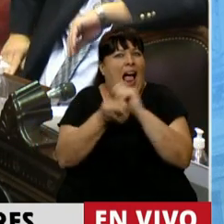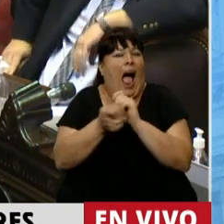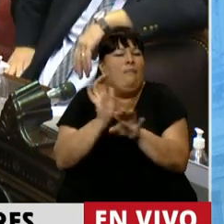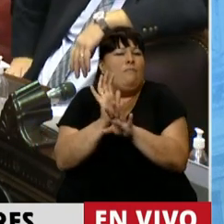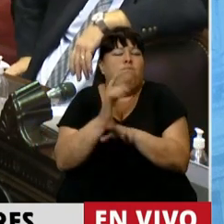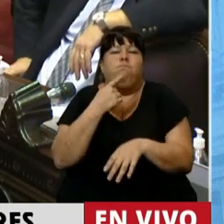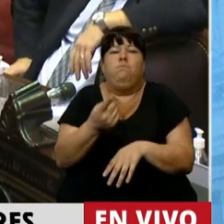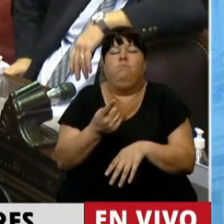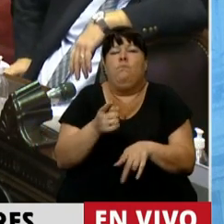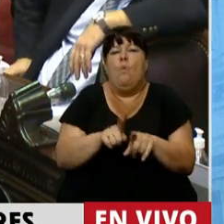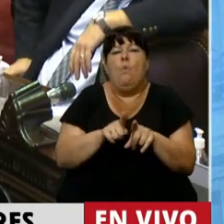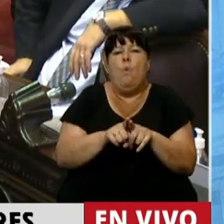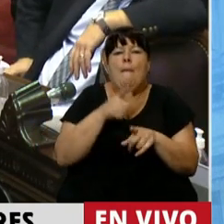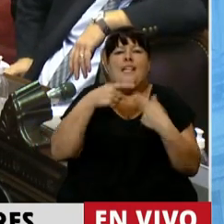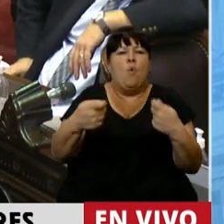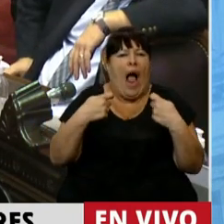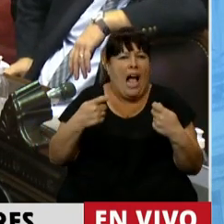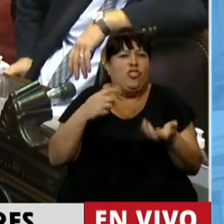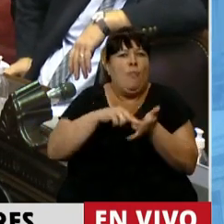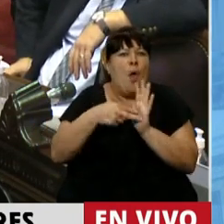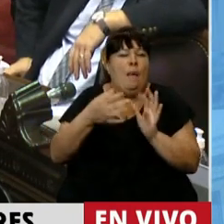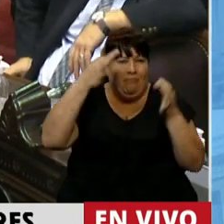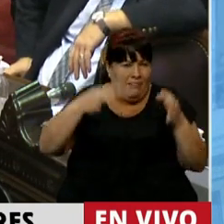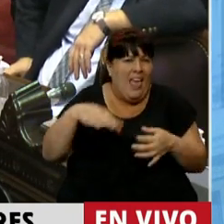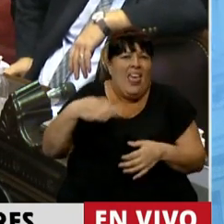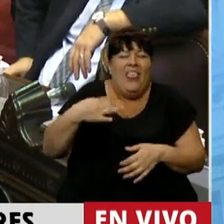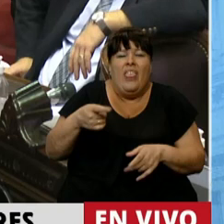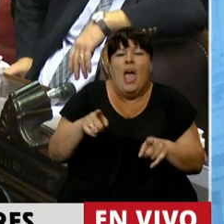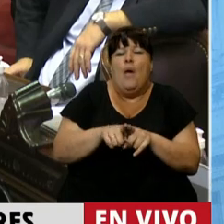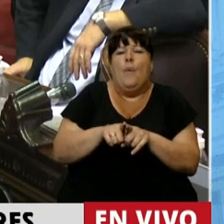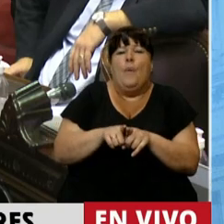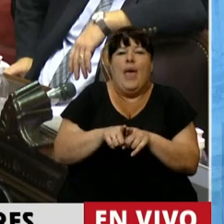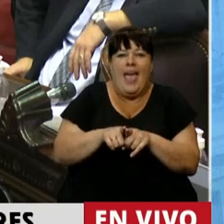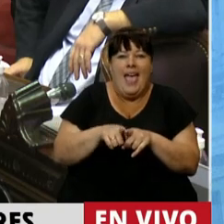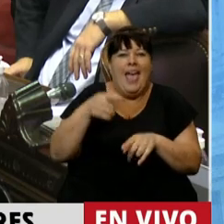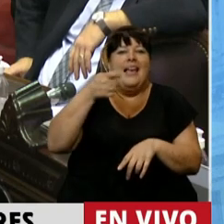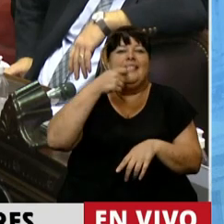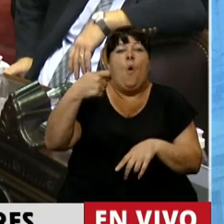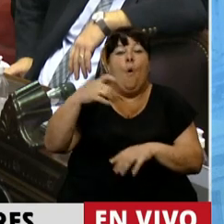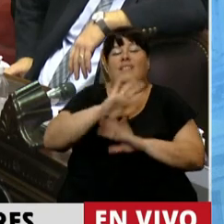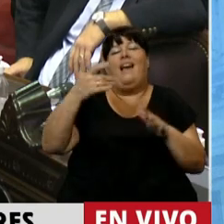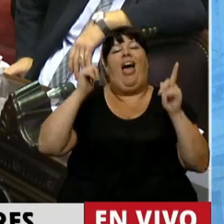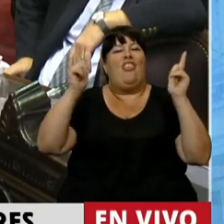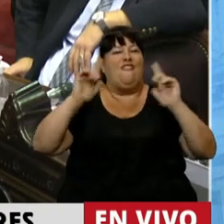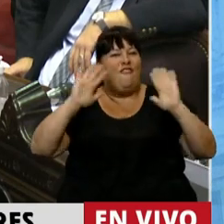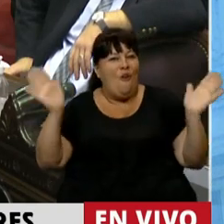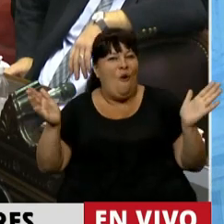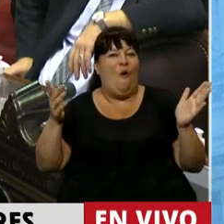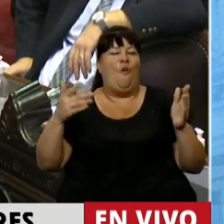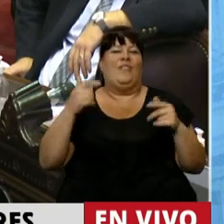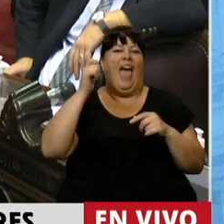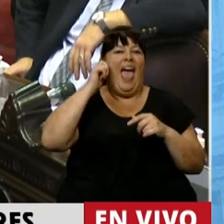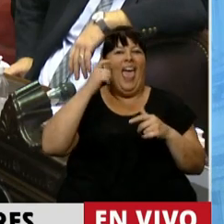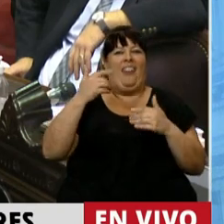en un costo, en un verdadero problema cuando debería ser la posibilidad de disfrutar que se haya